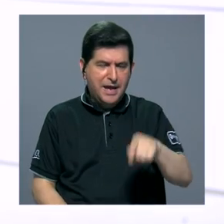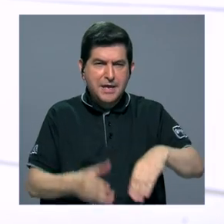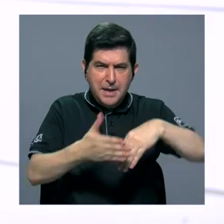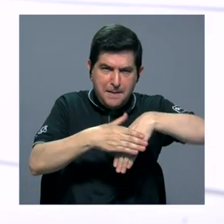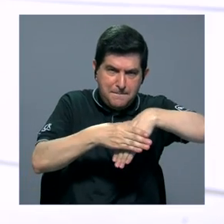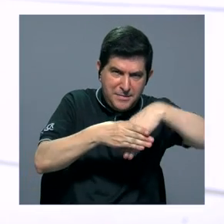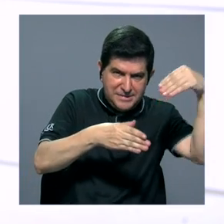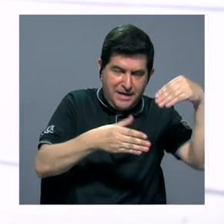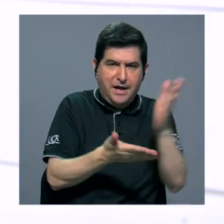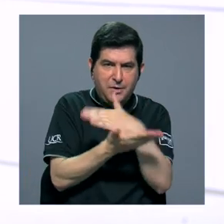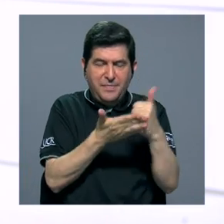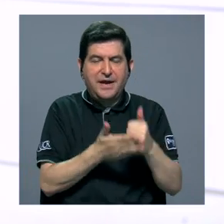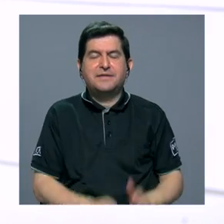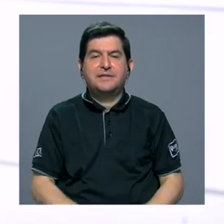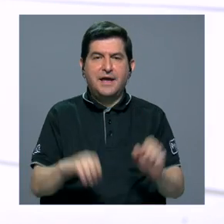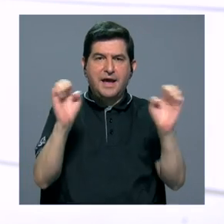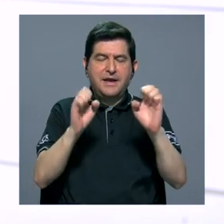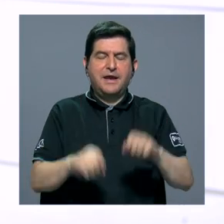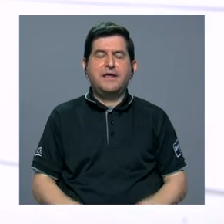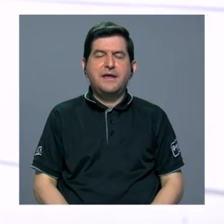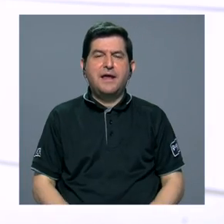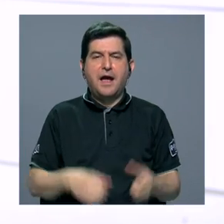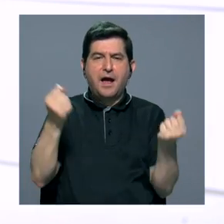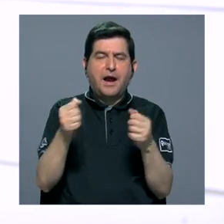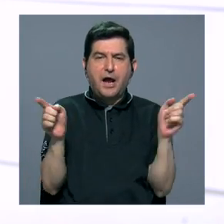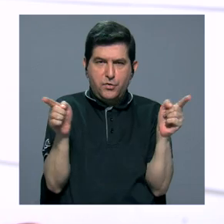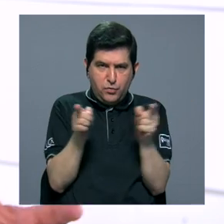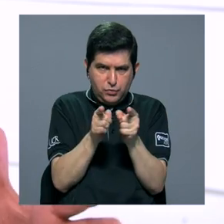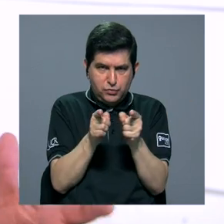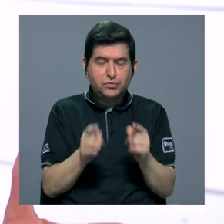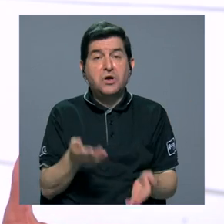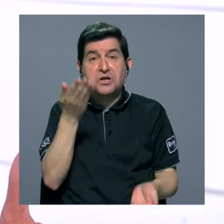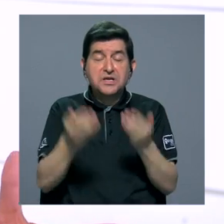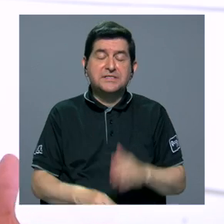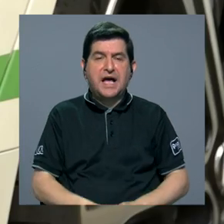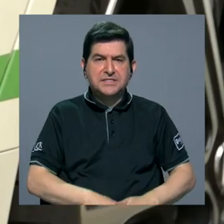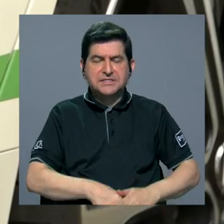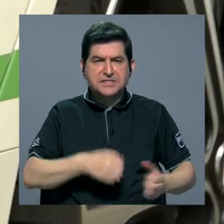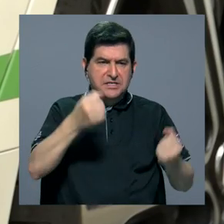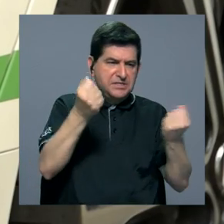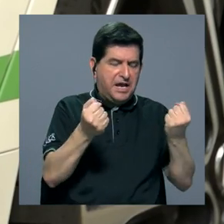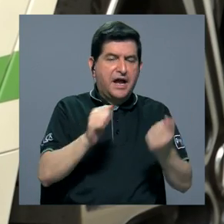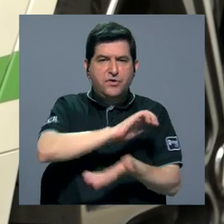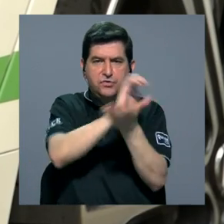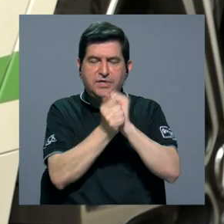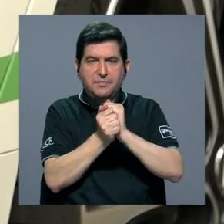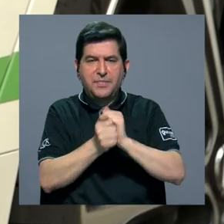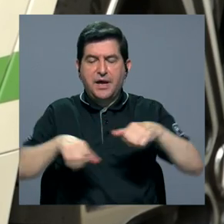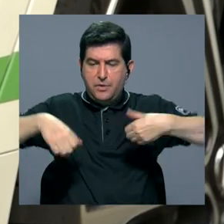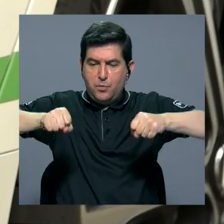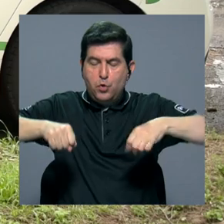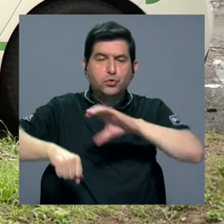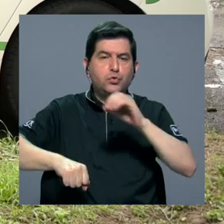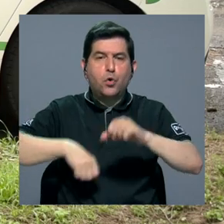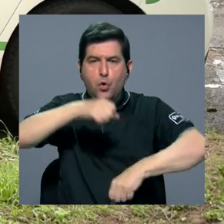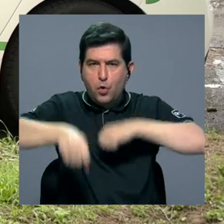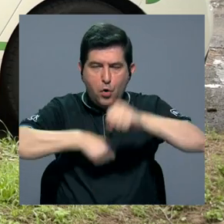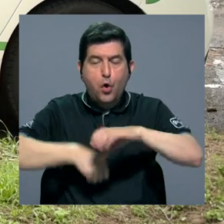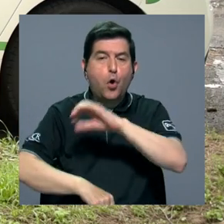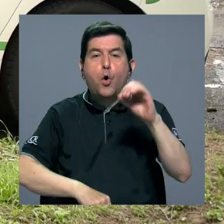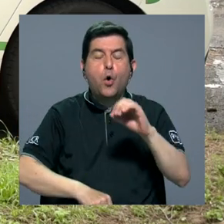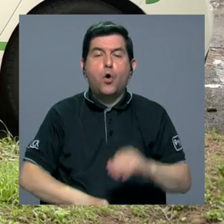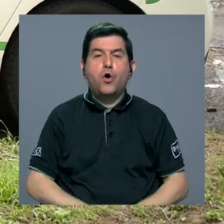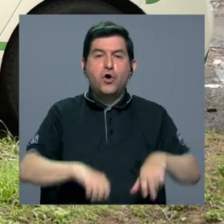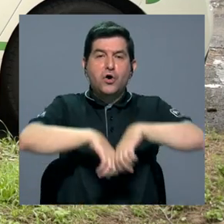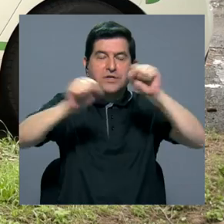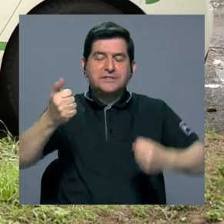para energizar vehículos más pequeños, por ejemplo, pasar de carros a motos o a bicis o, por ejemplo, que